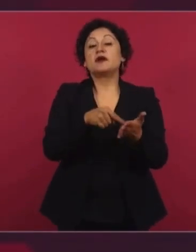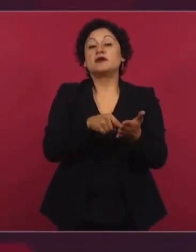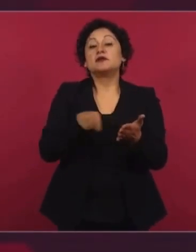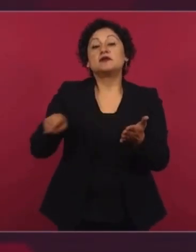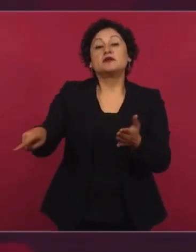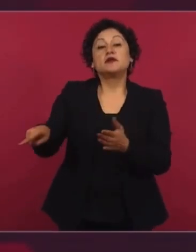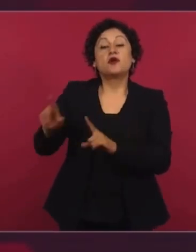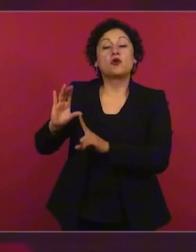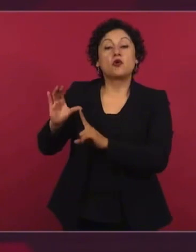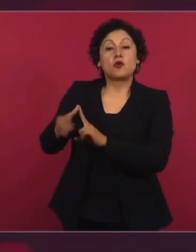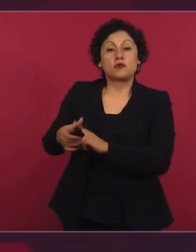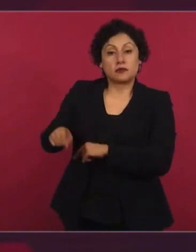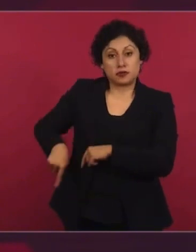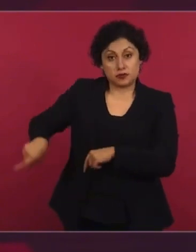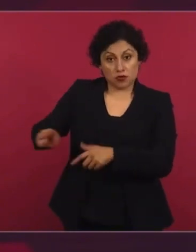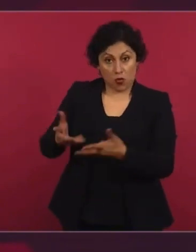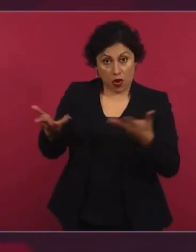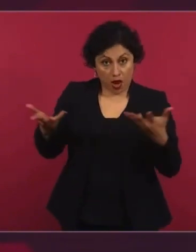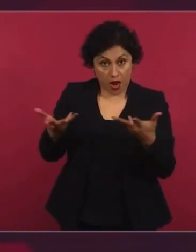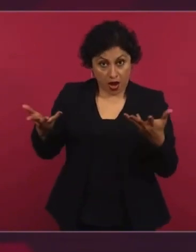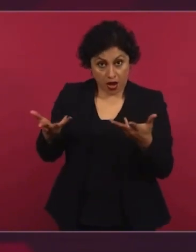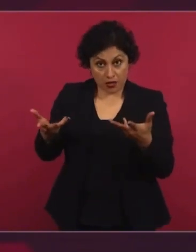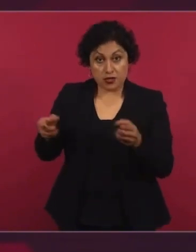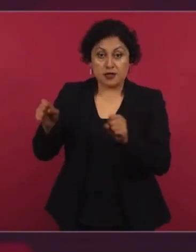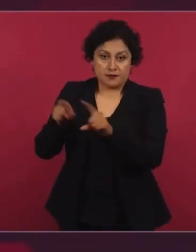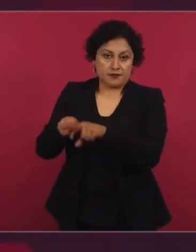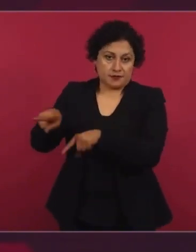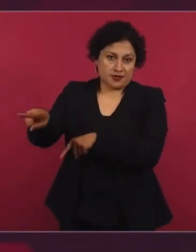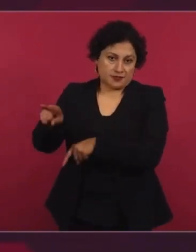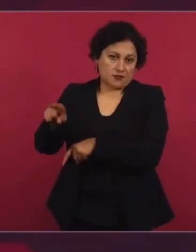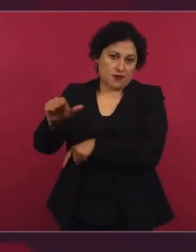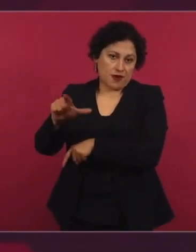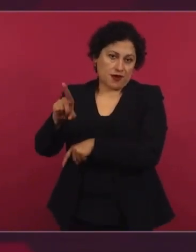el reporte que entregó Alejandro Encinas.